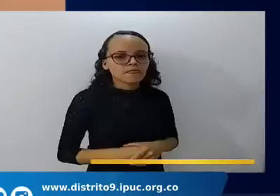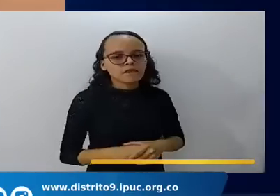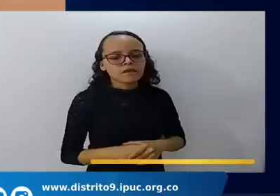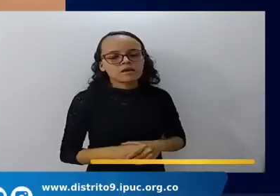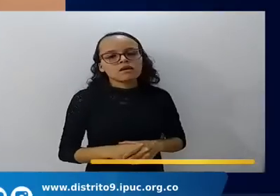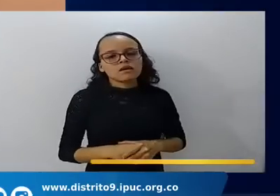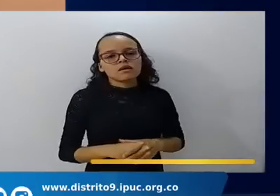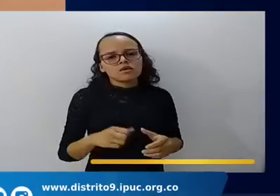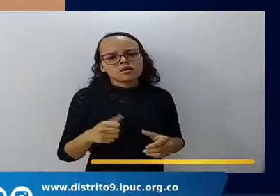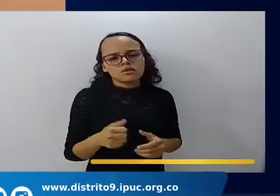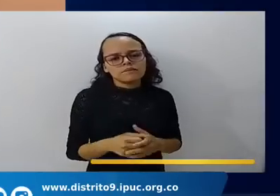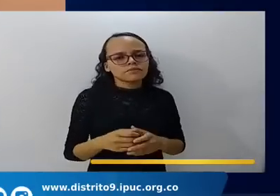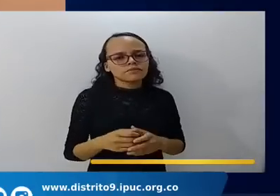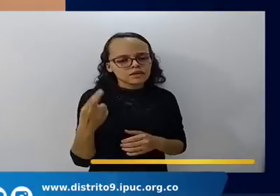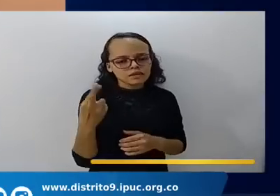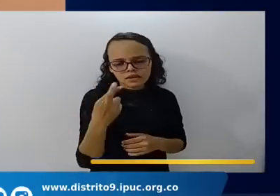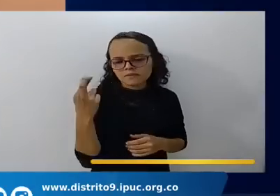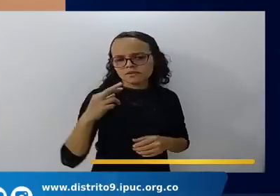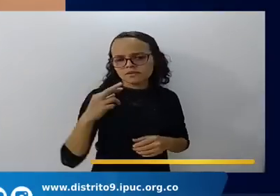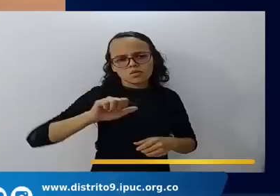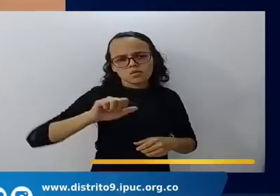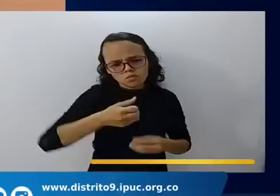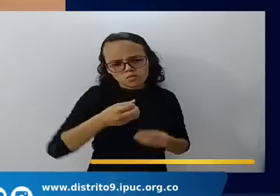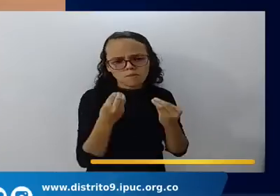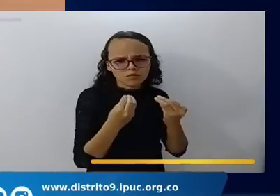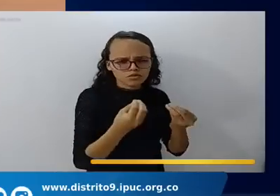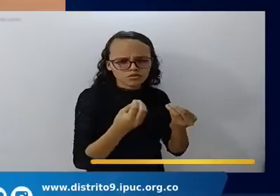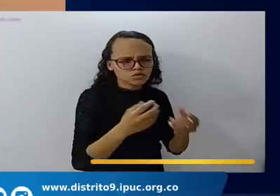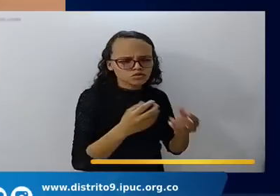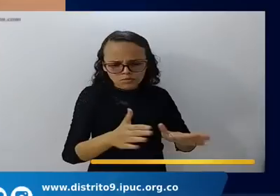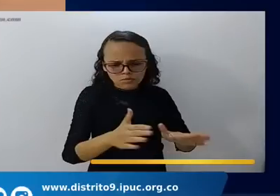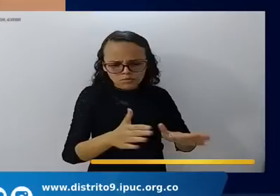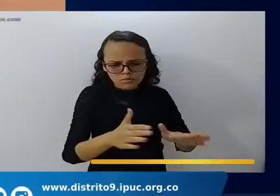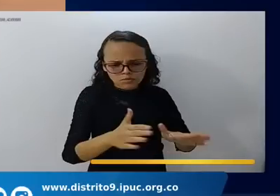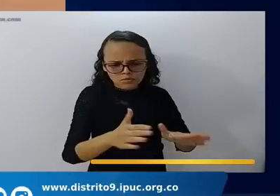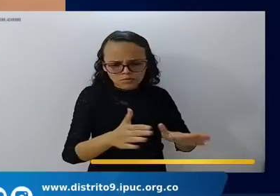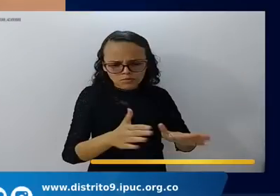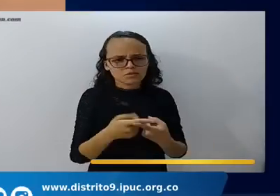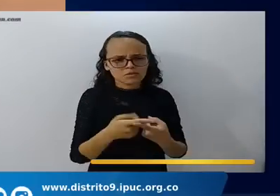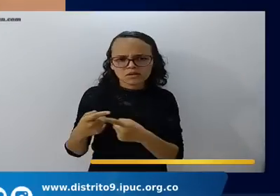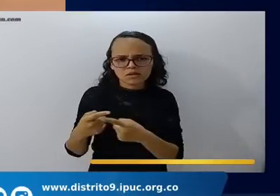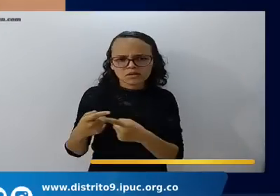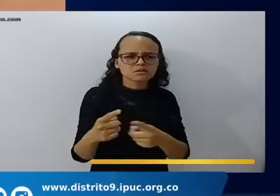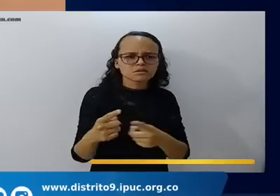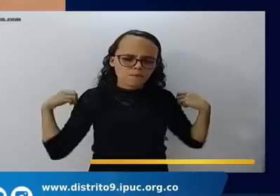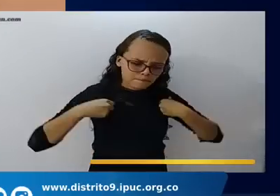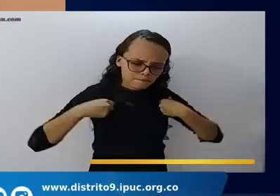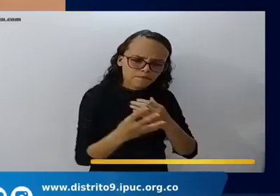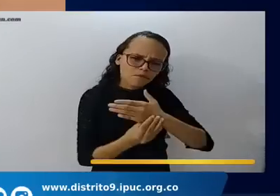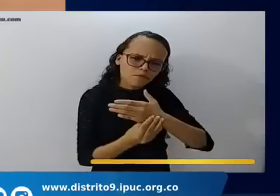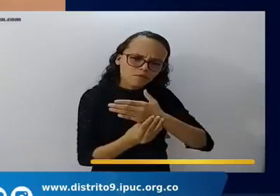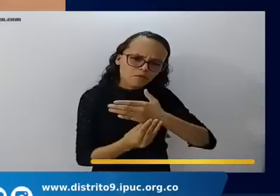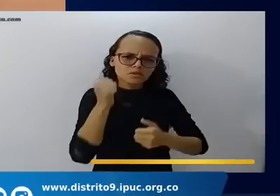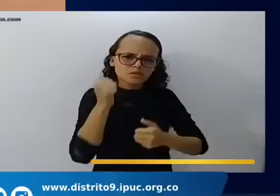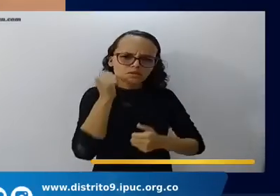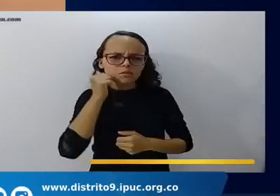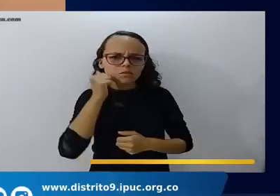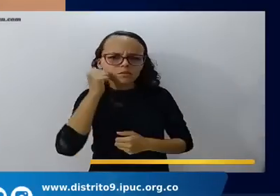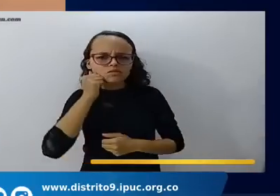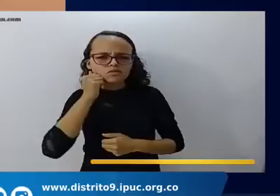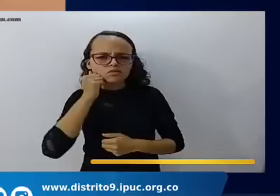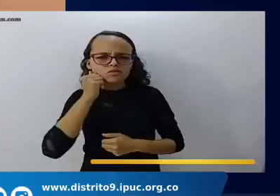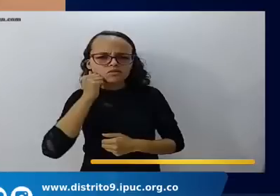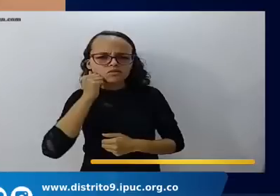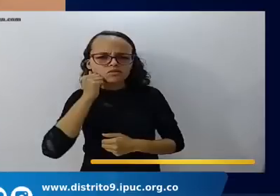muertos a filo de espada anduvieron de acá para allá cubiertos de pieles de ovejas y de cabras pobres angustiados maltratados de los